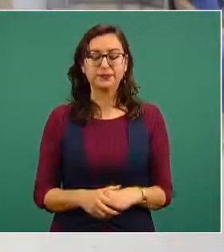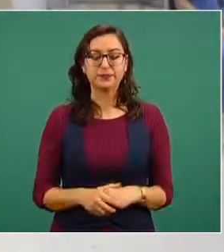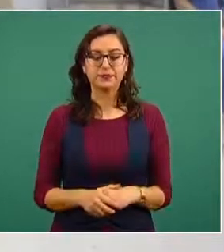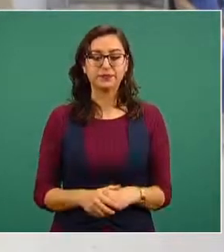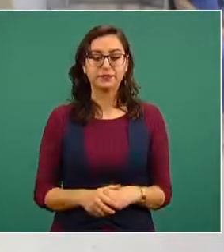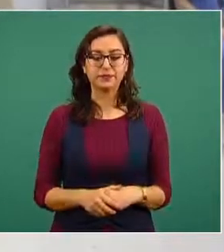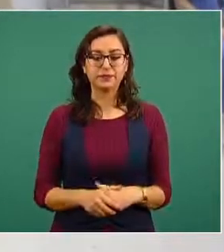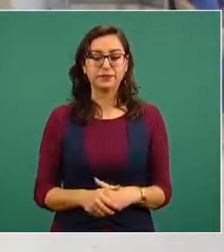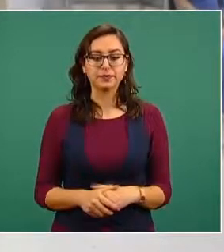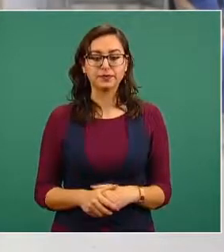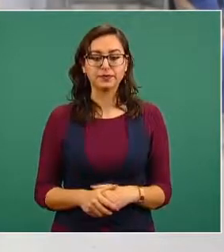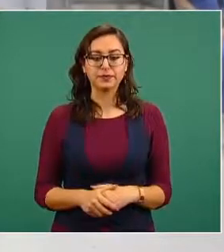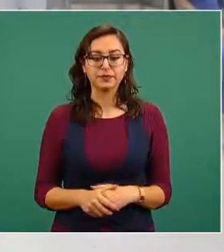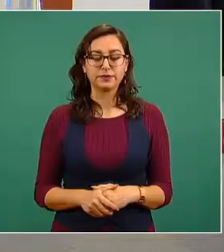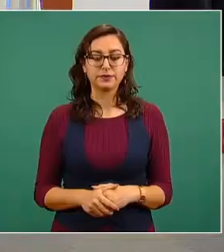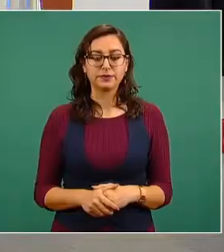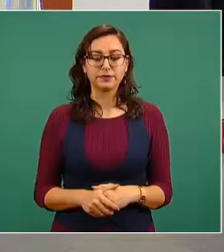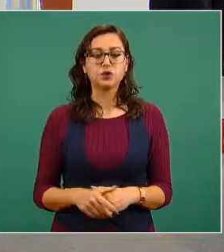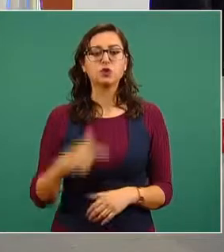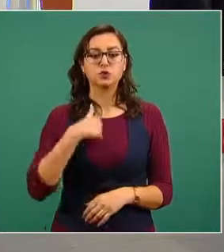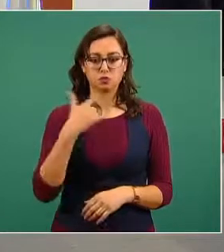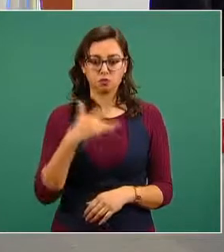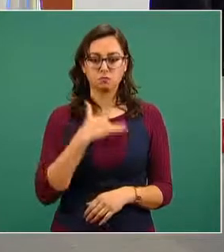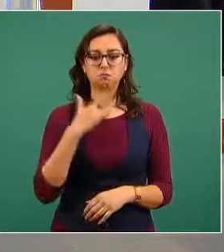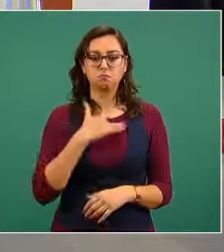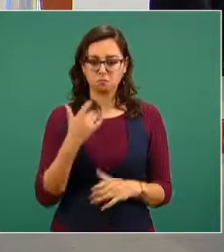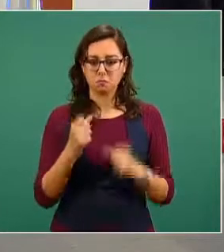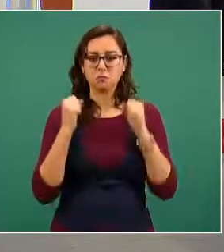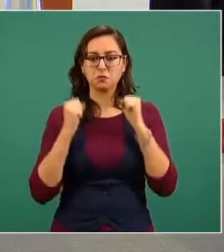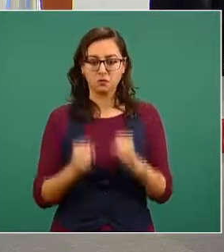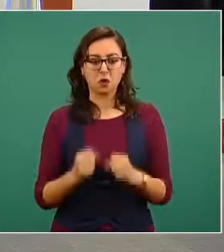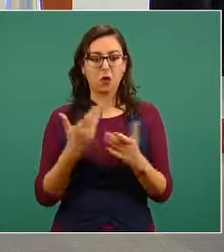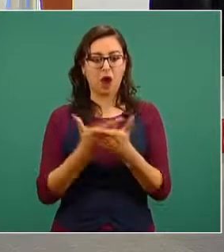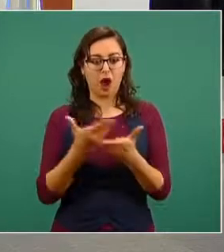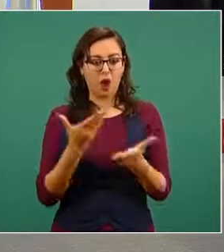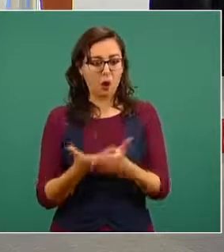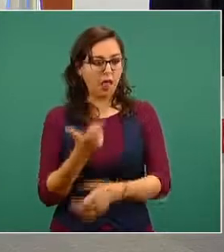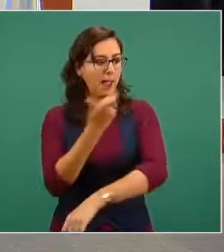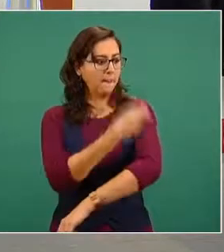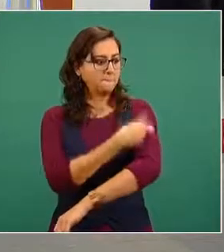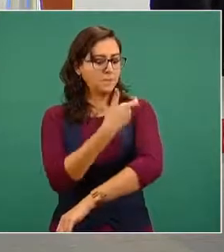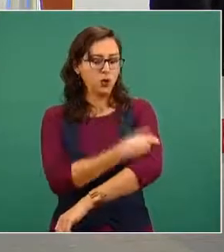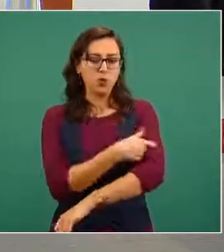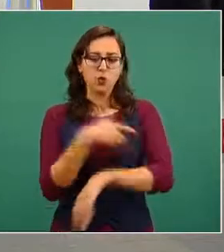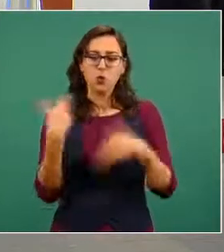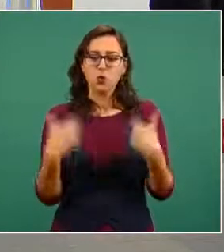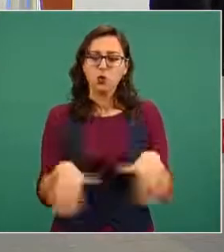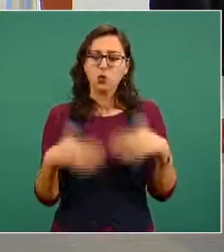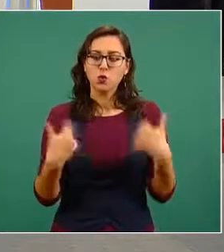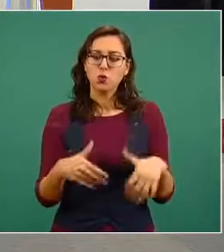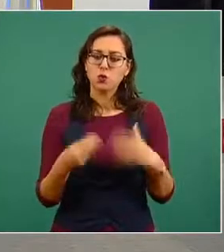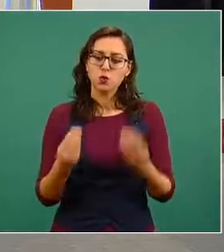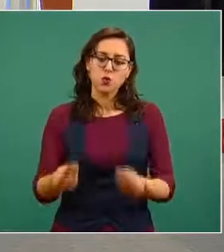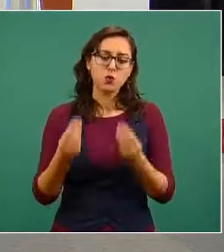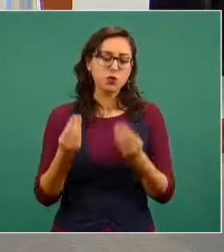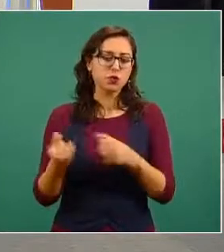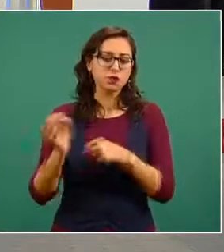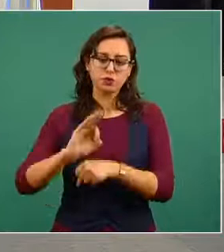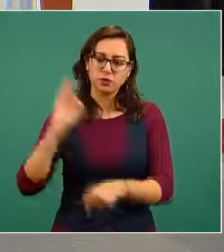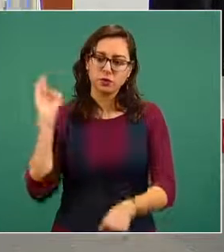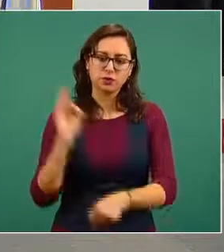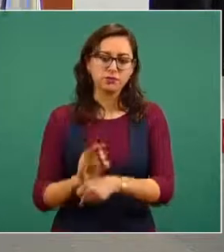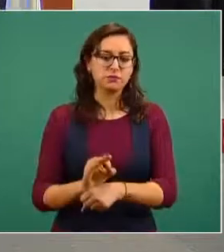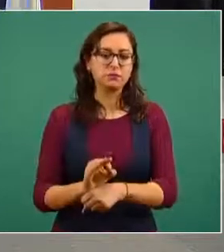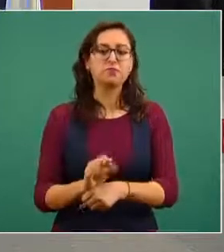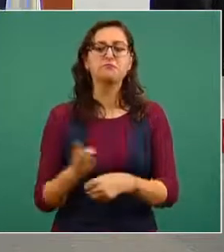en Nuevo León estoy segura que esta medida será de gran ayuda para minimizar el impacto de esta pandemia